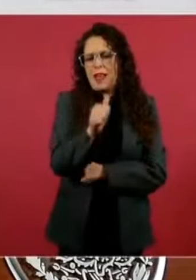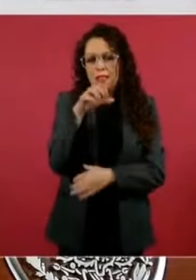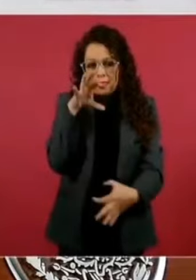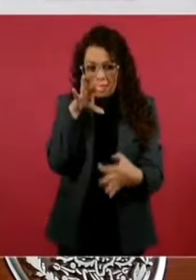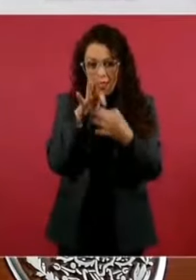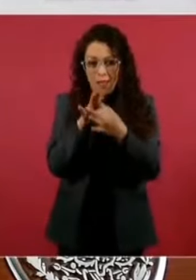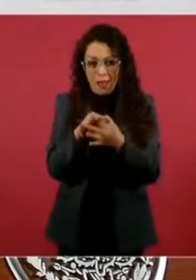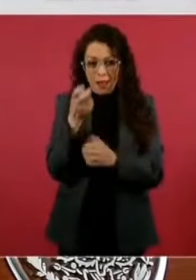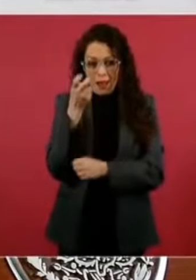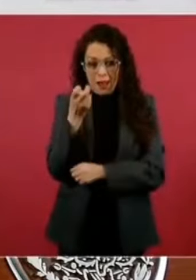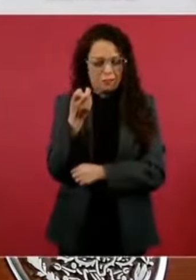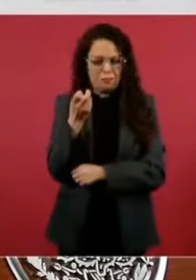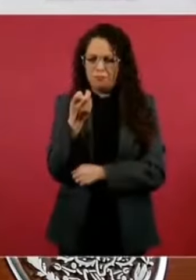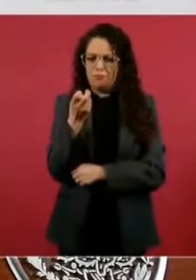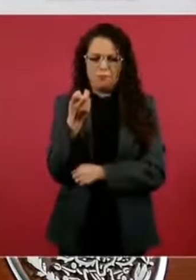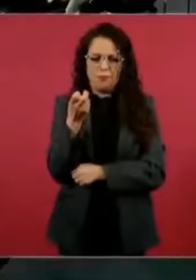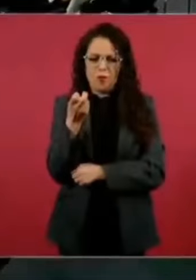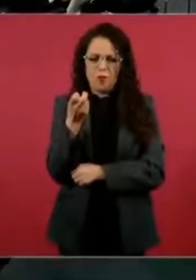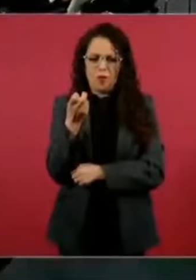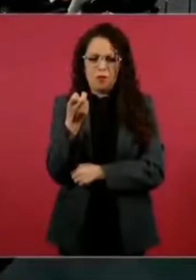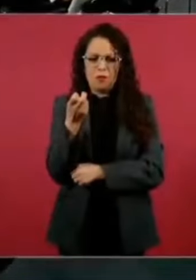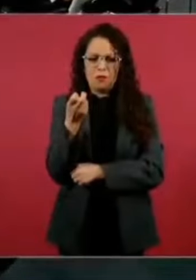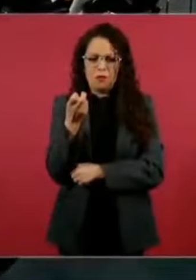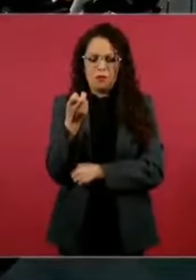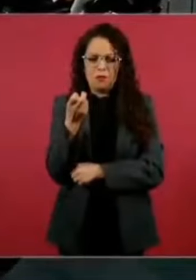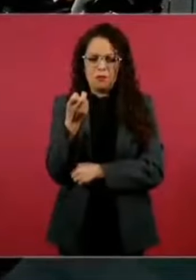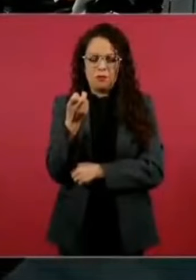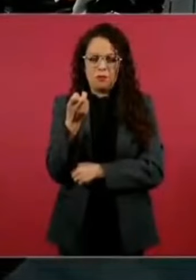No estaría mal, para que quede claro.